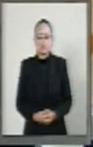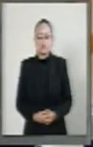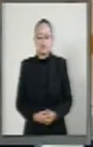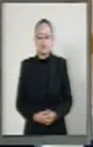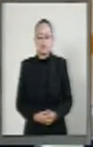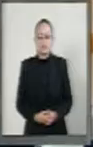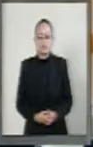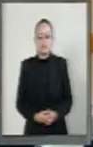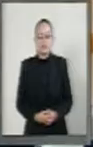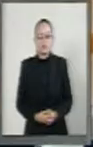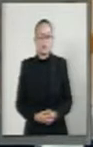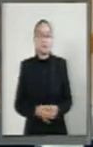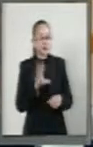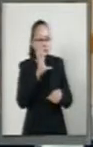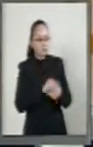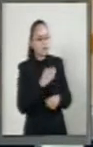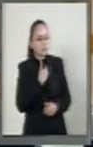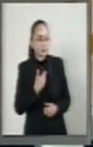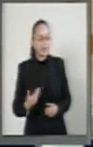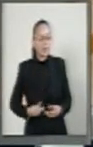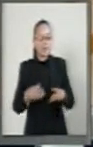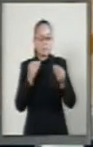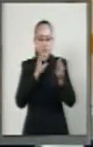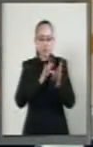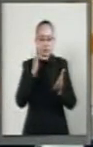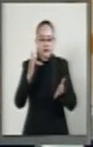Con su anuencia, señor presidente, muchas gracias.